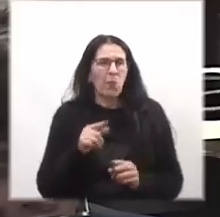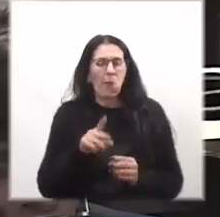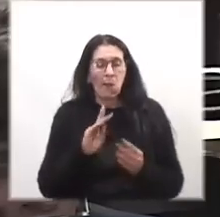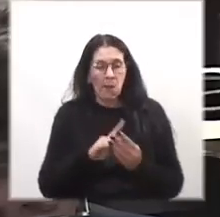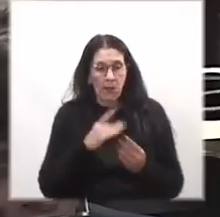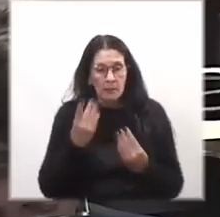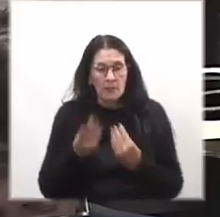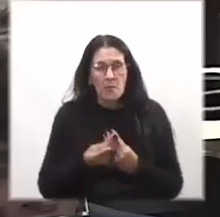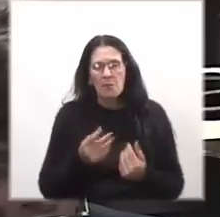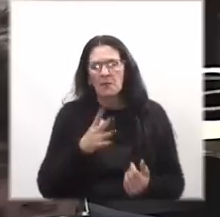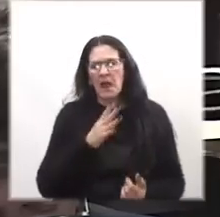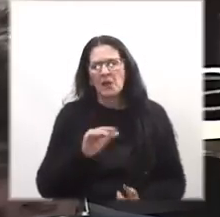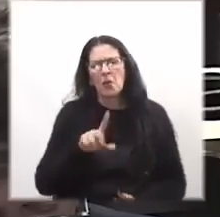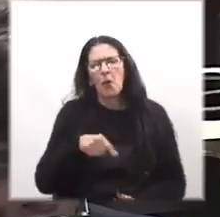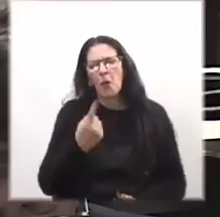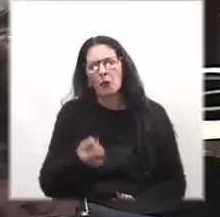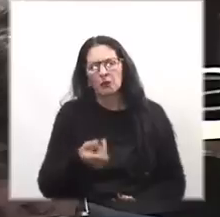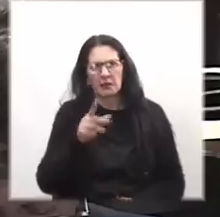otro origen.